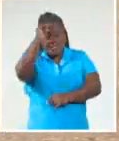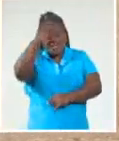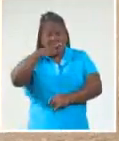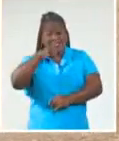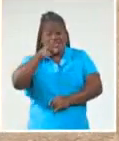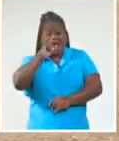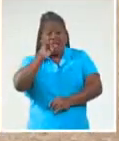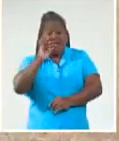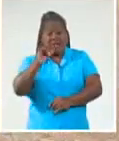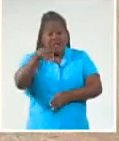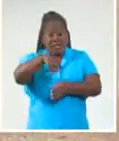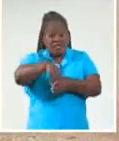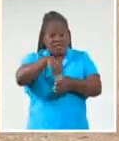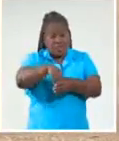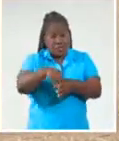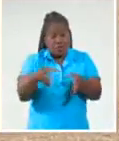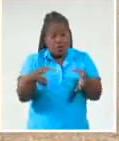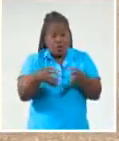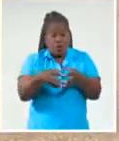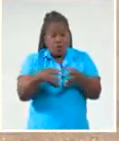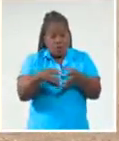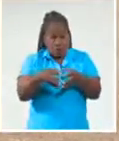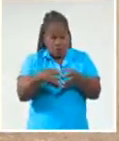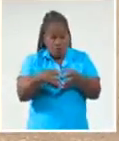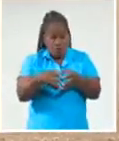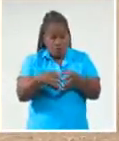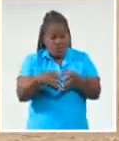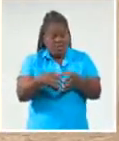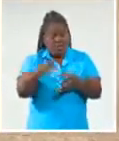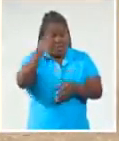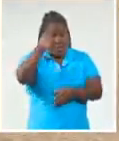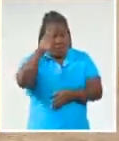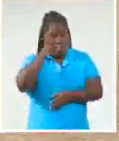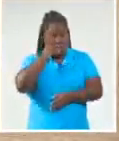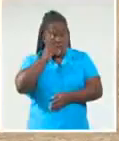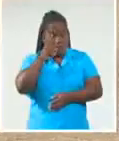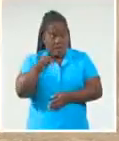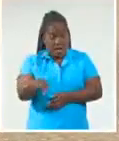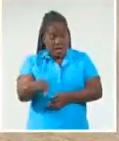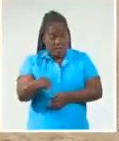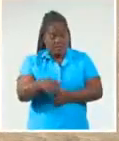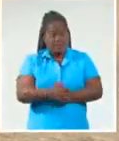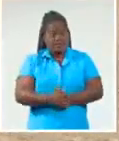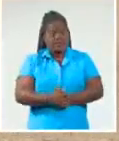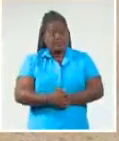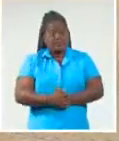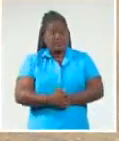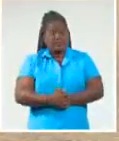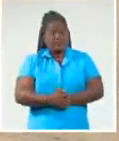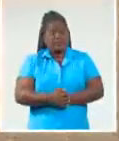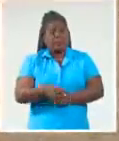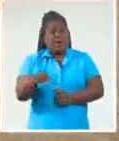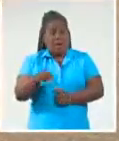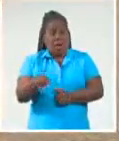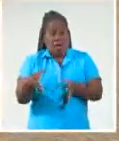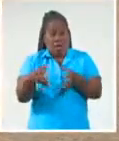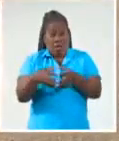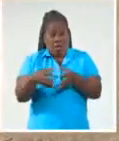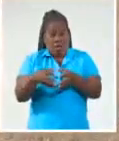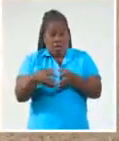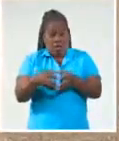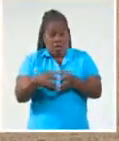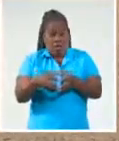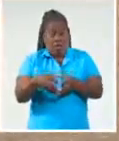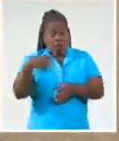forma parte del club atlético Pantoja que representa Santo Domingo en la primera división de la Liga de República Dominicana, plantel que busca su tercer